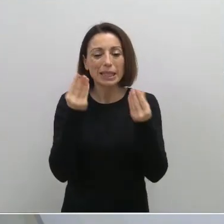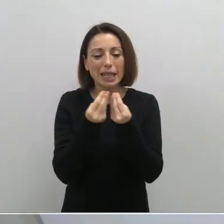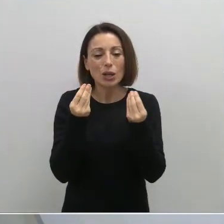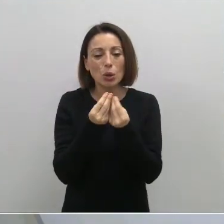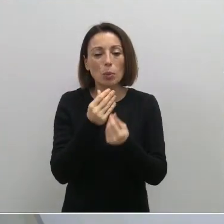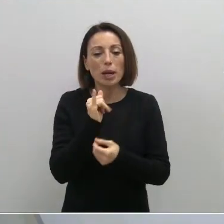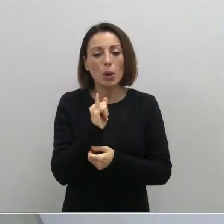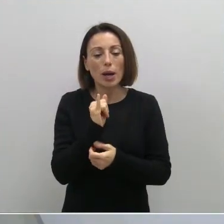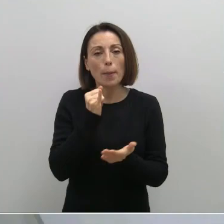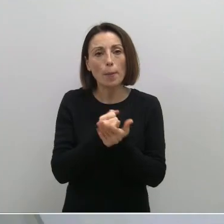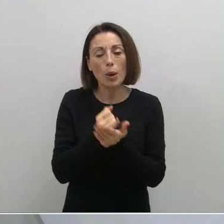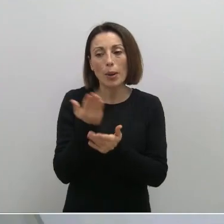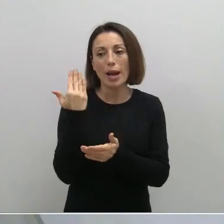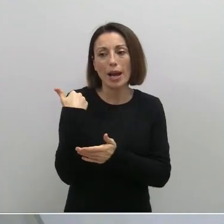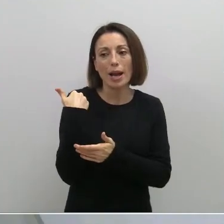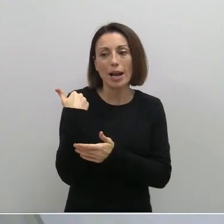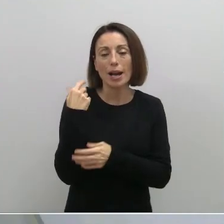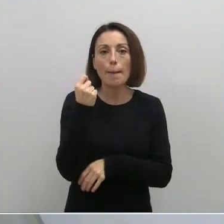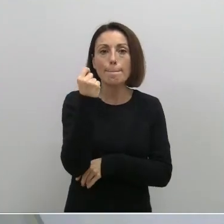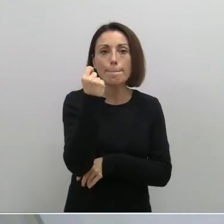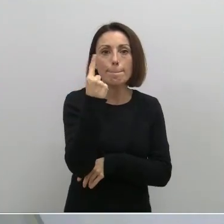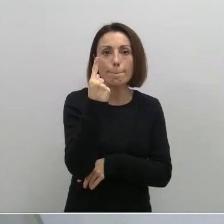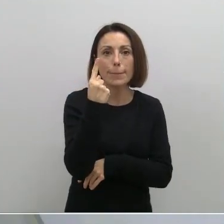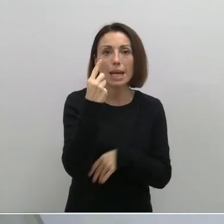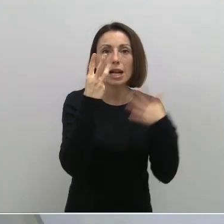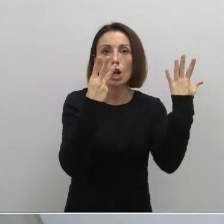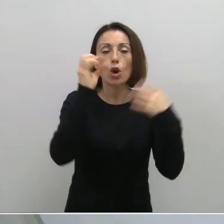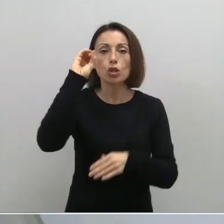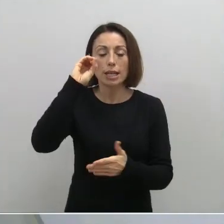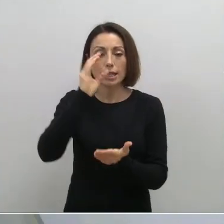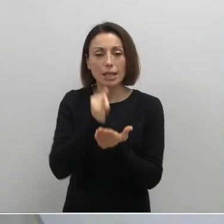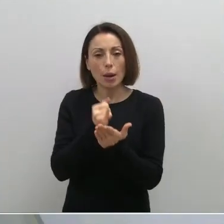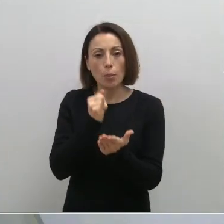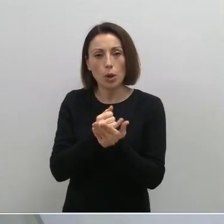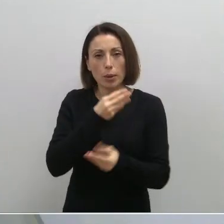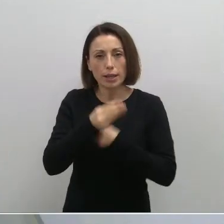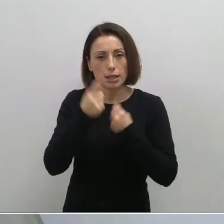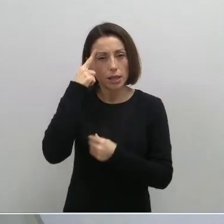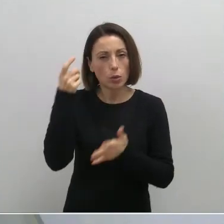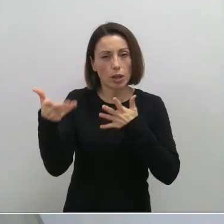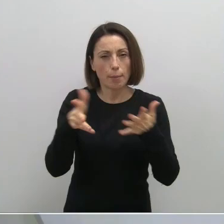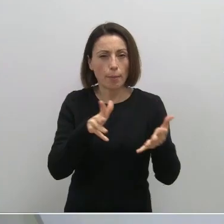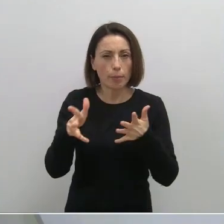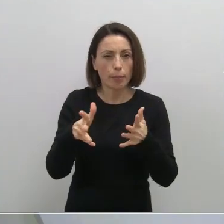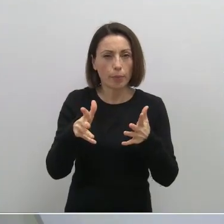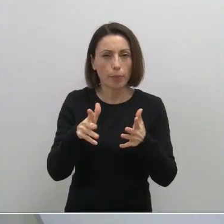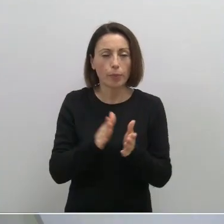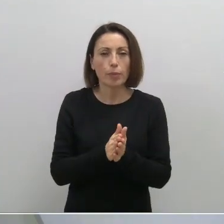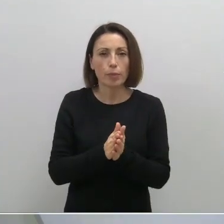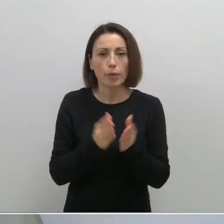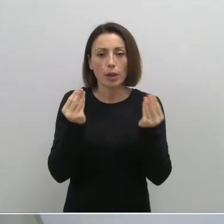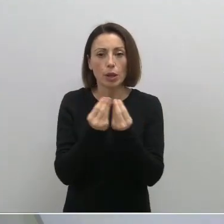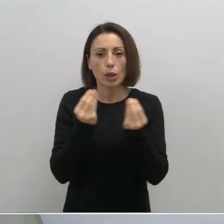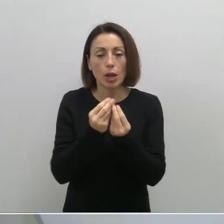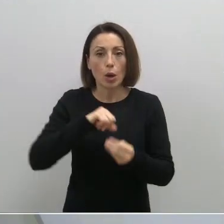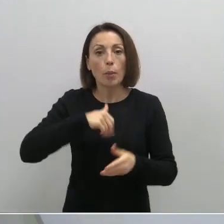de pruebas realizadas ayer de 1.080 pruebas, creo recordar qué es. Seguimos rebajando las cifras de